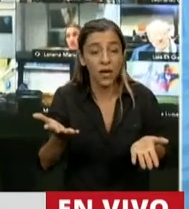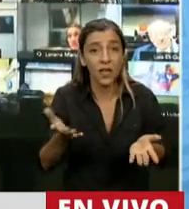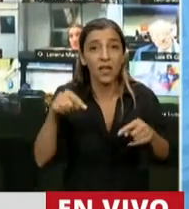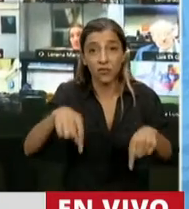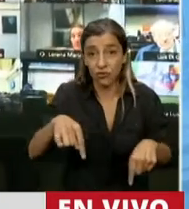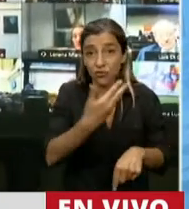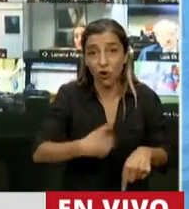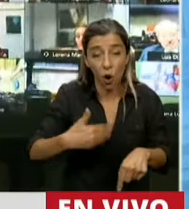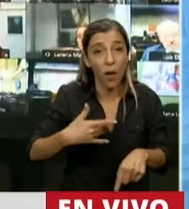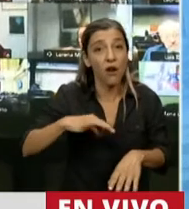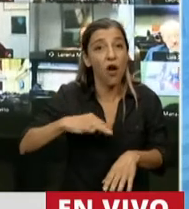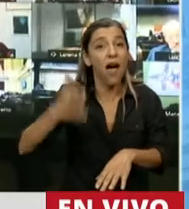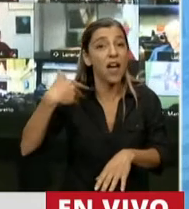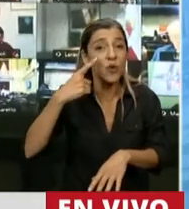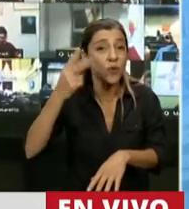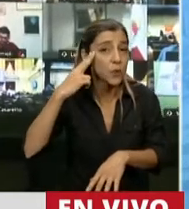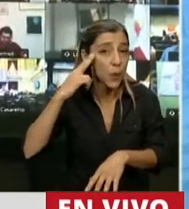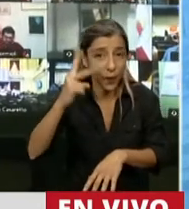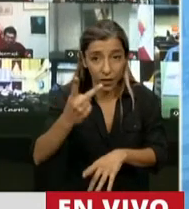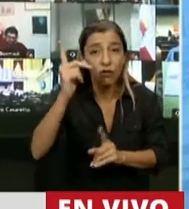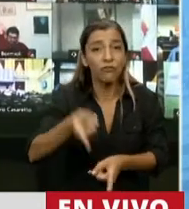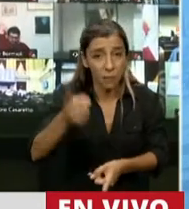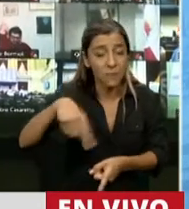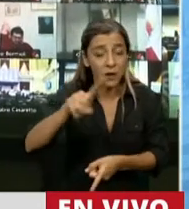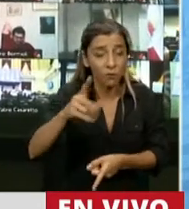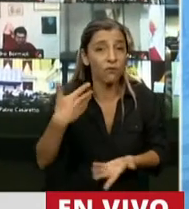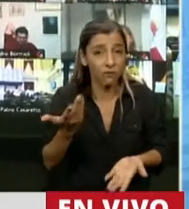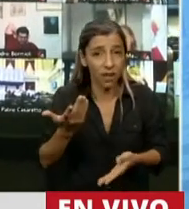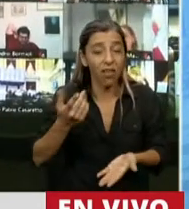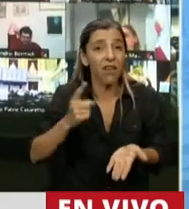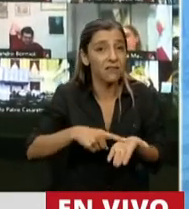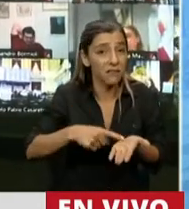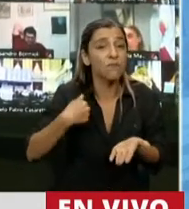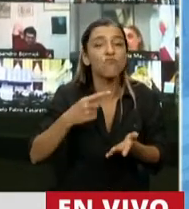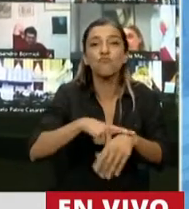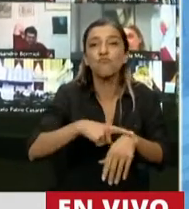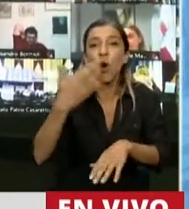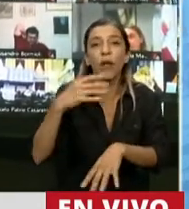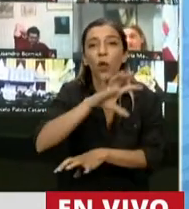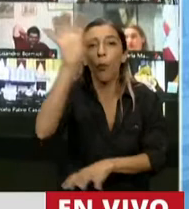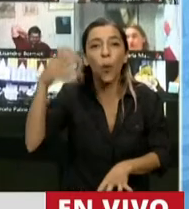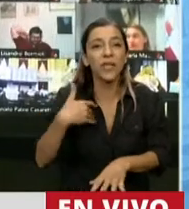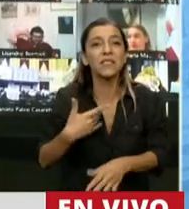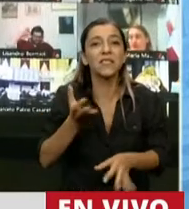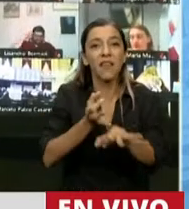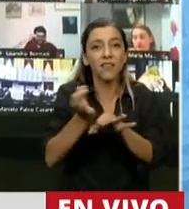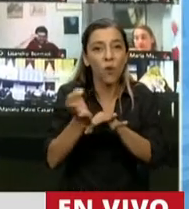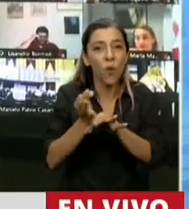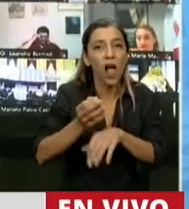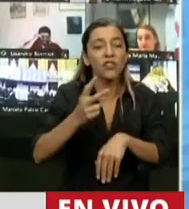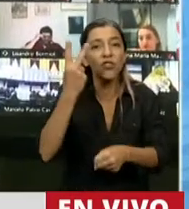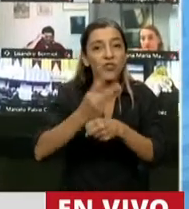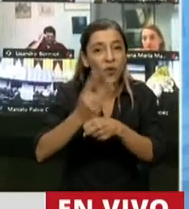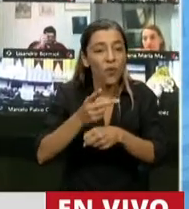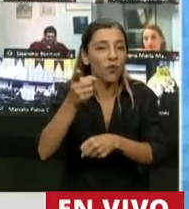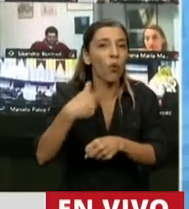oficialismo en 1992, cuando le tiraron por la cabeza a las provincias el servicio de educación secundaria, hasta